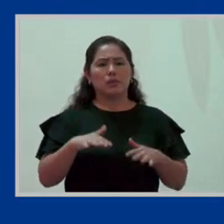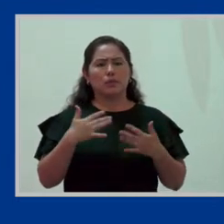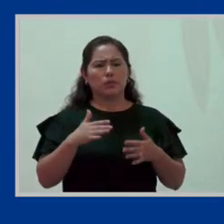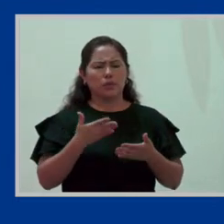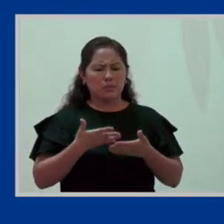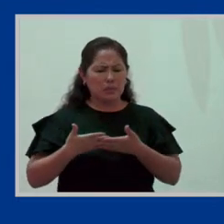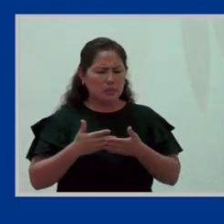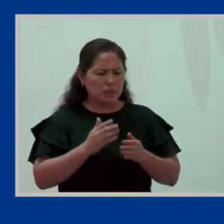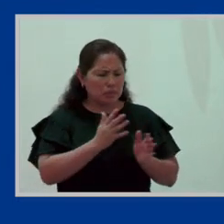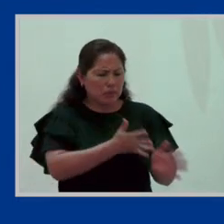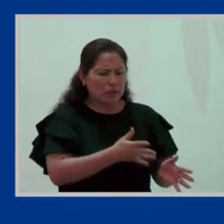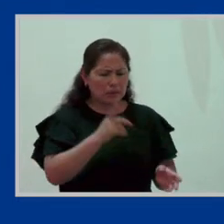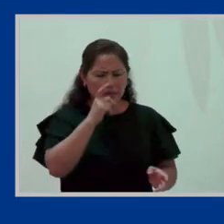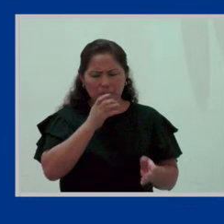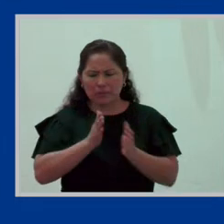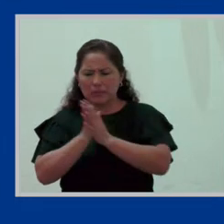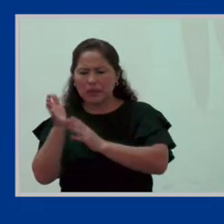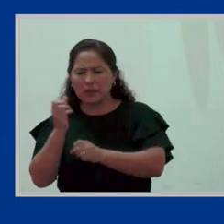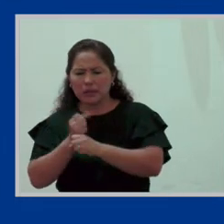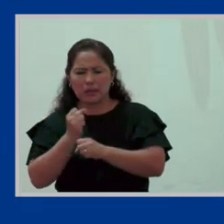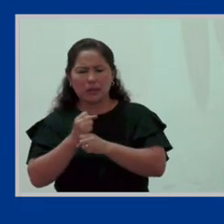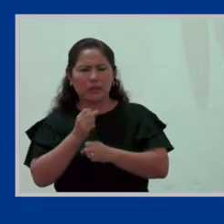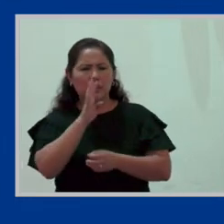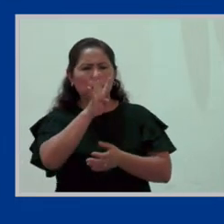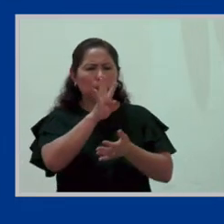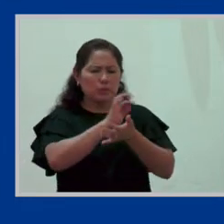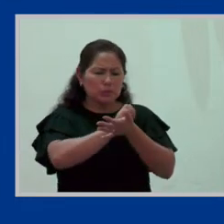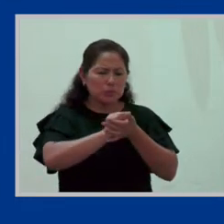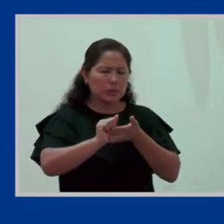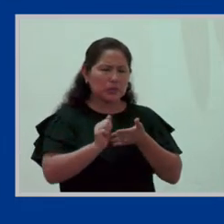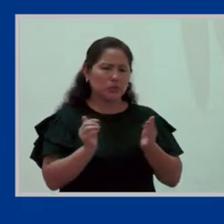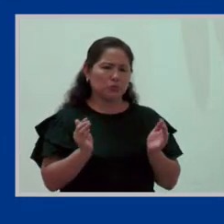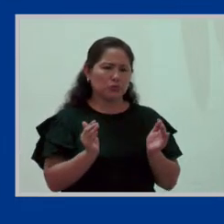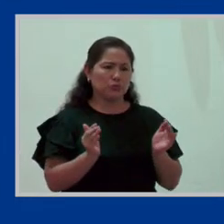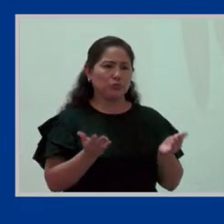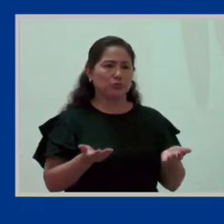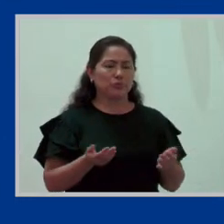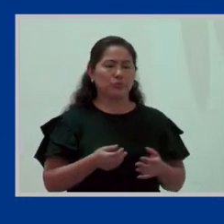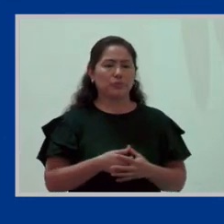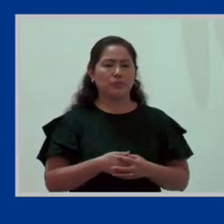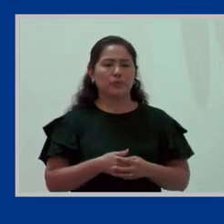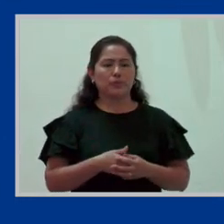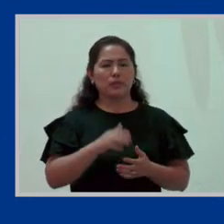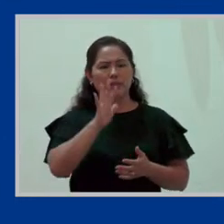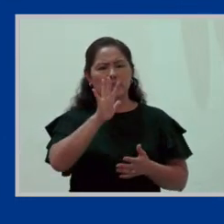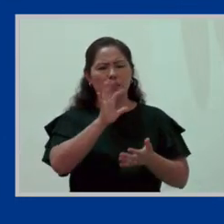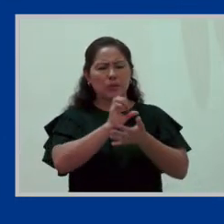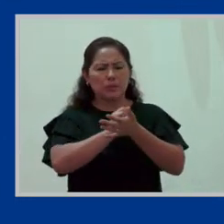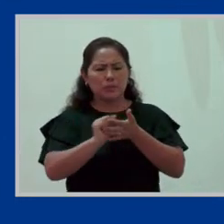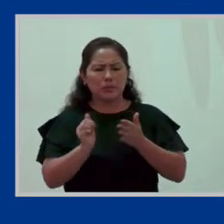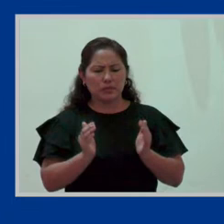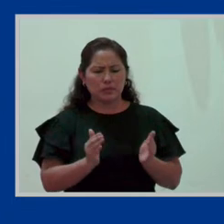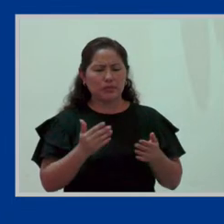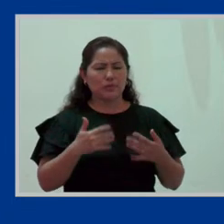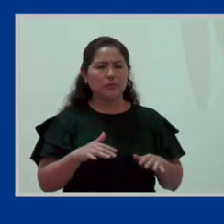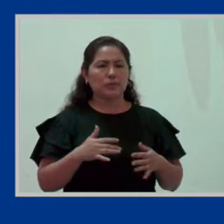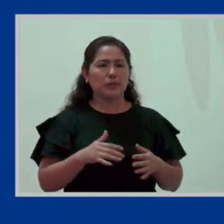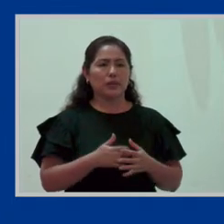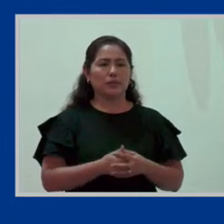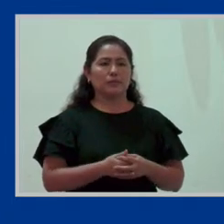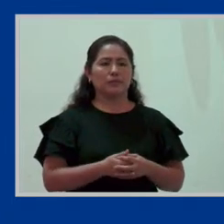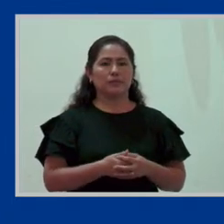chiquitito, en el mejor de los casos, seguramente cuatro meses de edad, cinco meses de edad, quizá lo mucho,